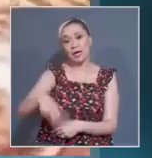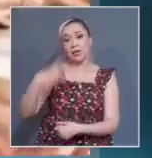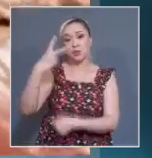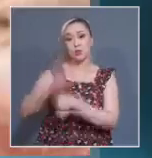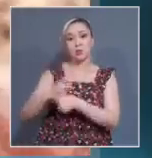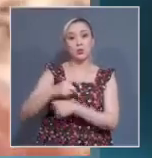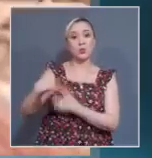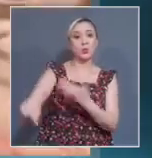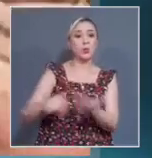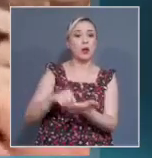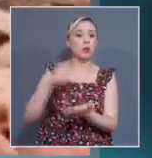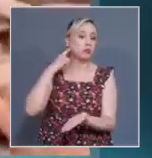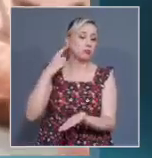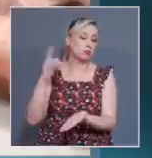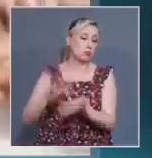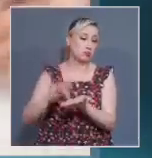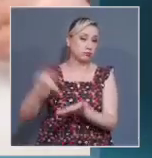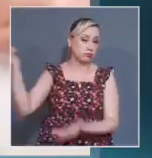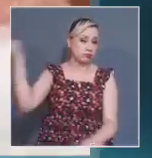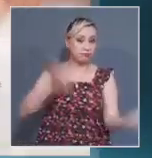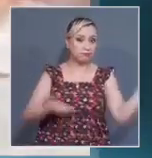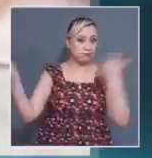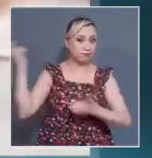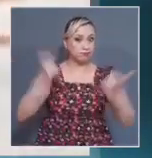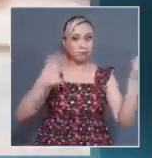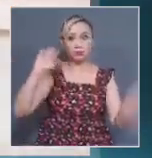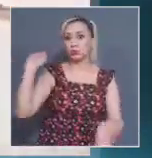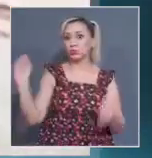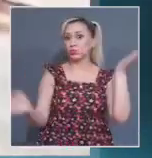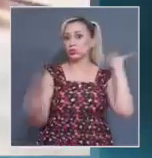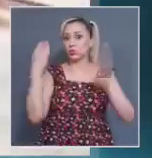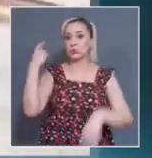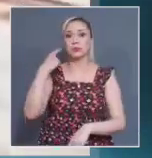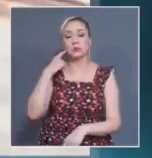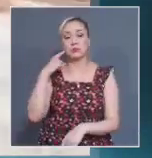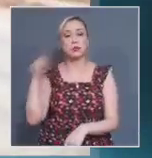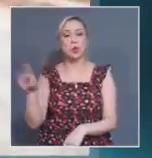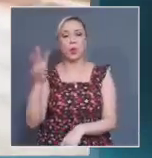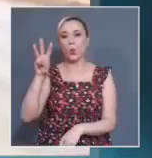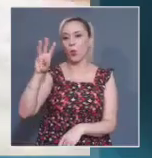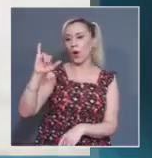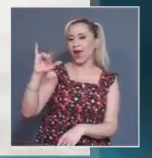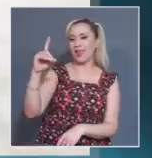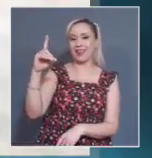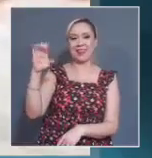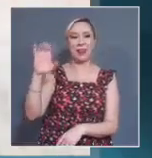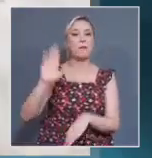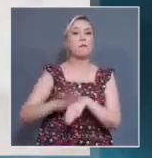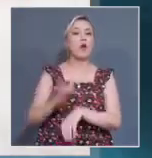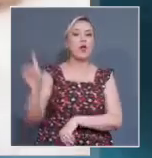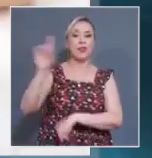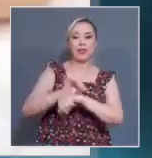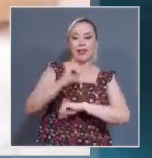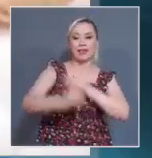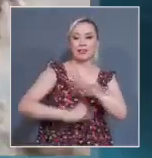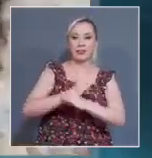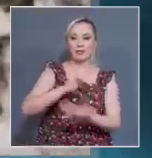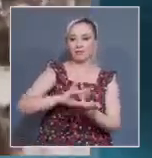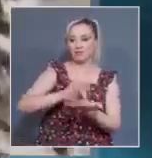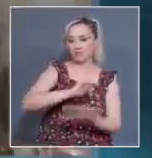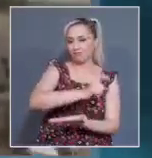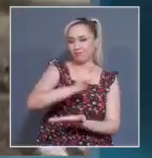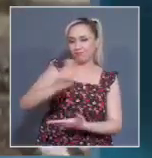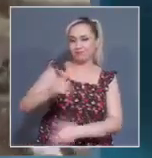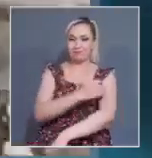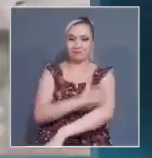del mundo, reveló un reporte de la plataforma Wise con motivo del Día Internacional de las Remesas Familiares, que se celebra